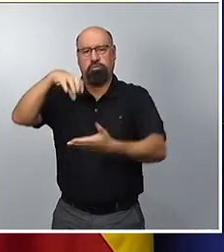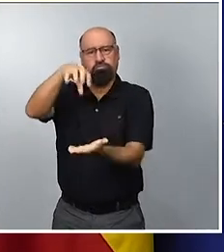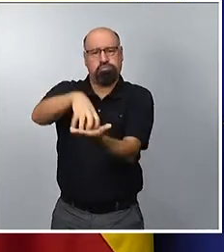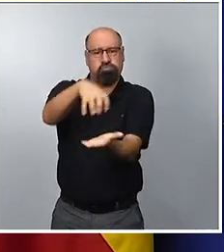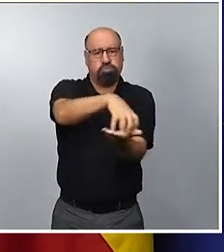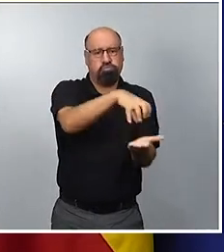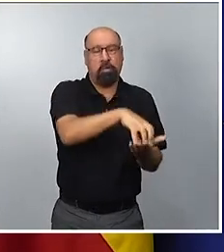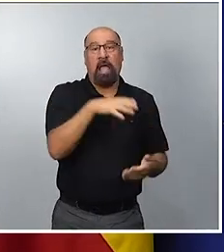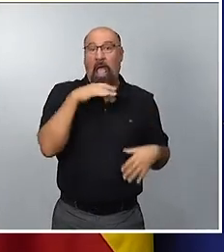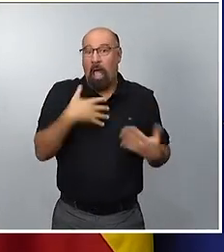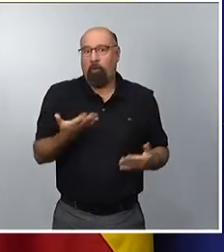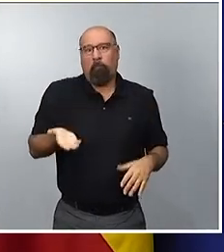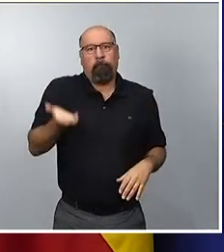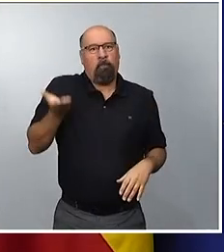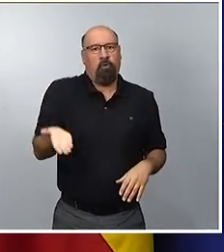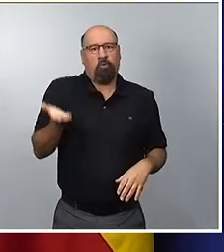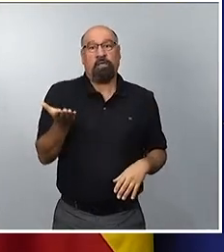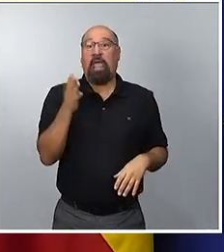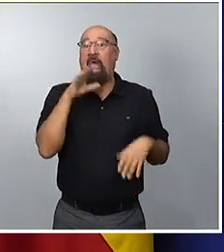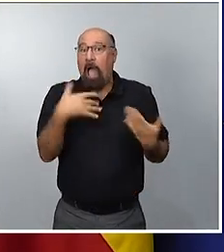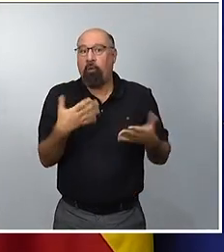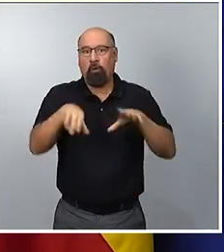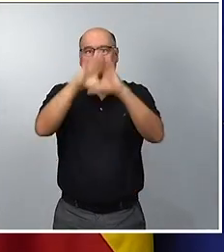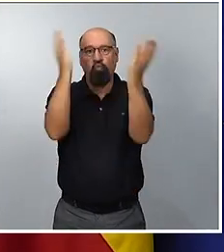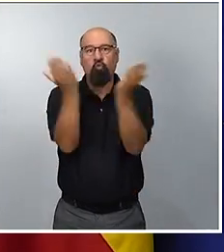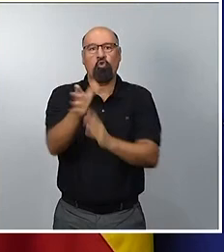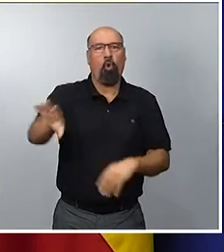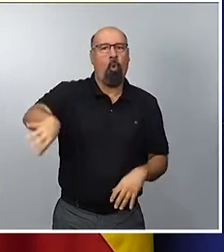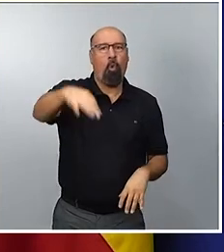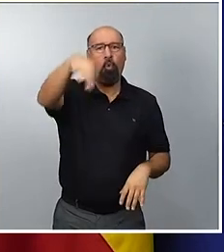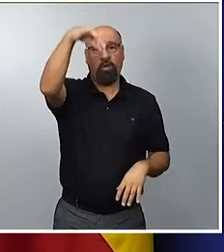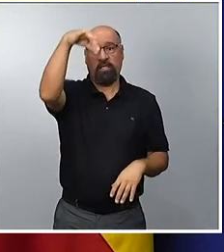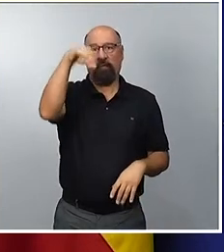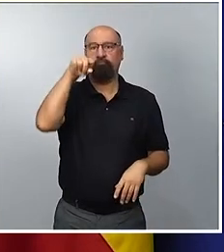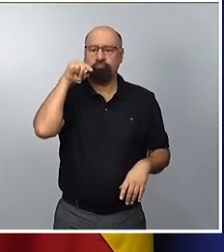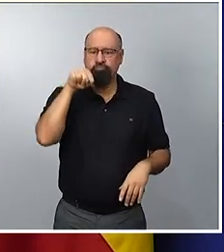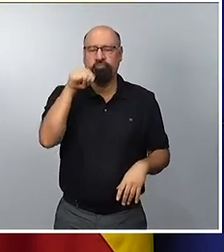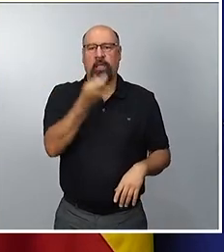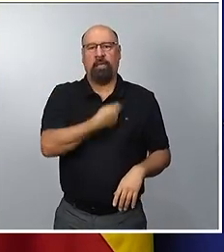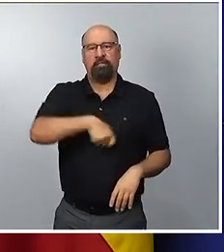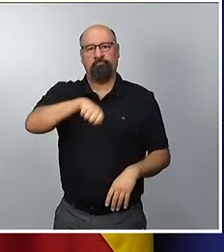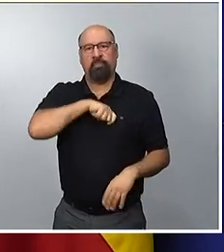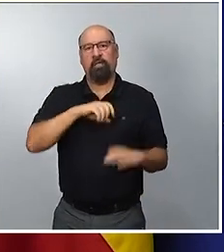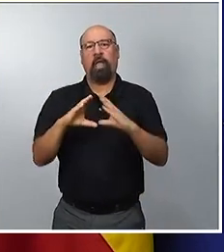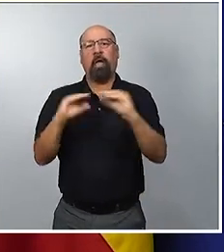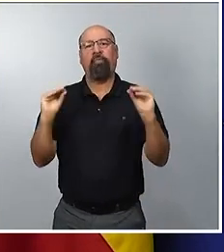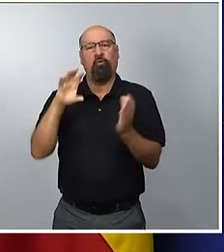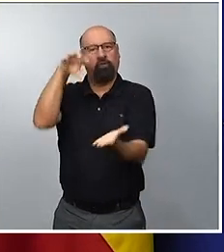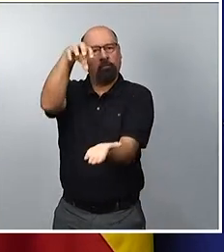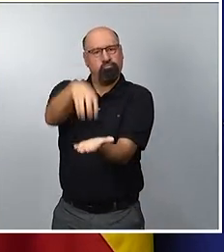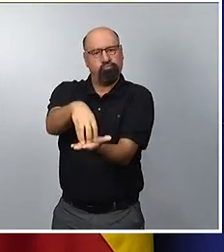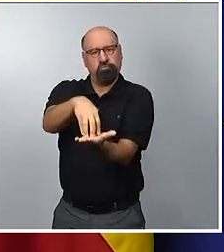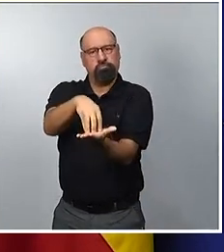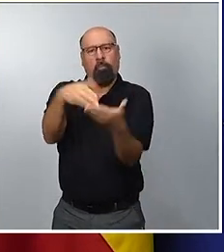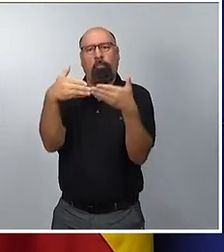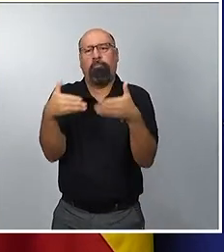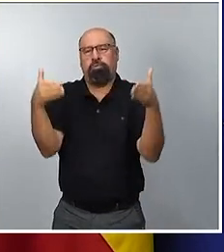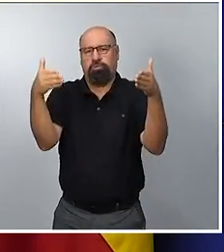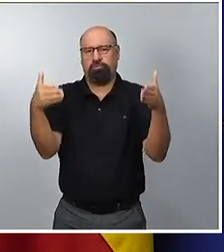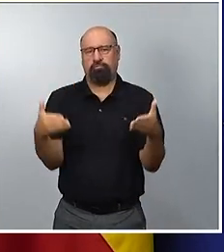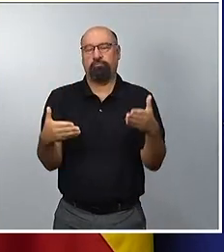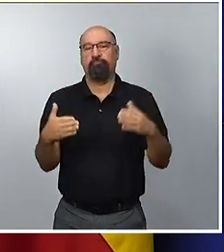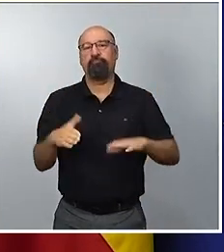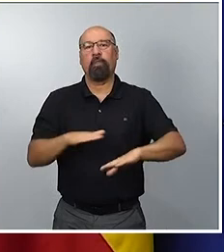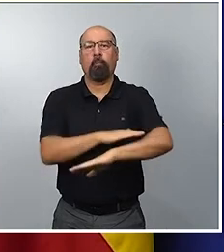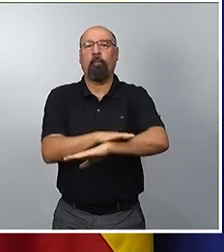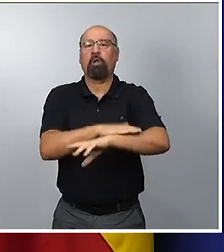importante, de modo que será la única en el mundo y se va a albergar en España. Es un éxito de la política científica del Gobierno, es